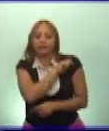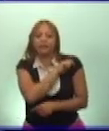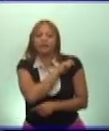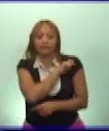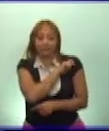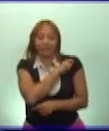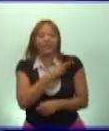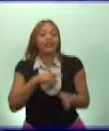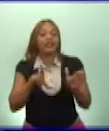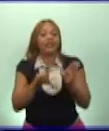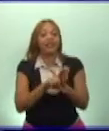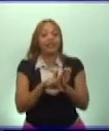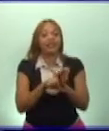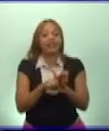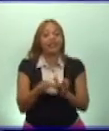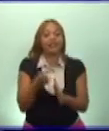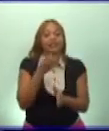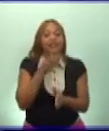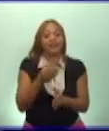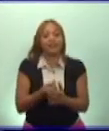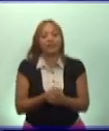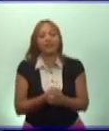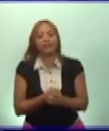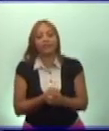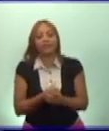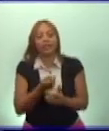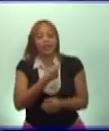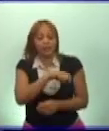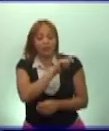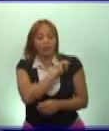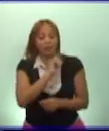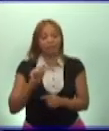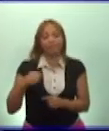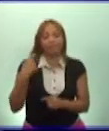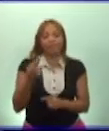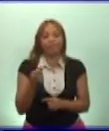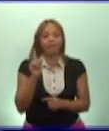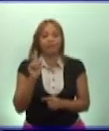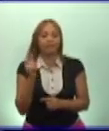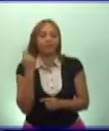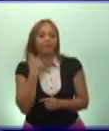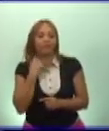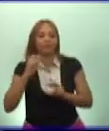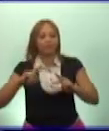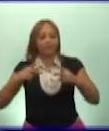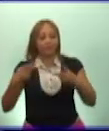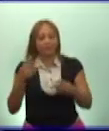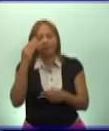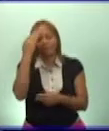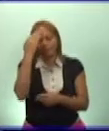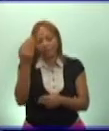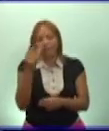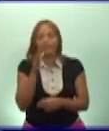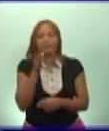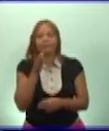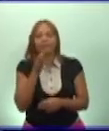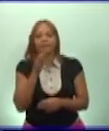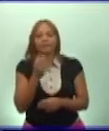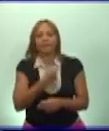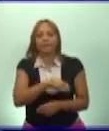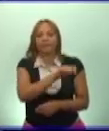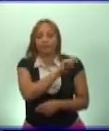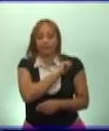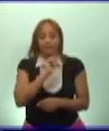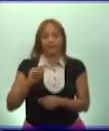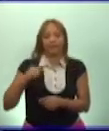la ley del alquiler. Y el pueblo después de un año repite, gracias Fidel. Y el pueblo